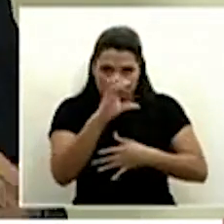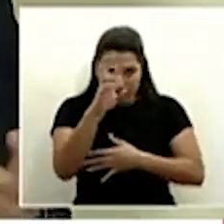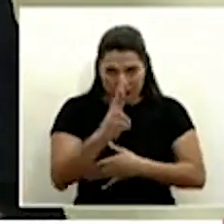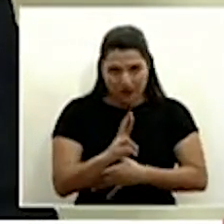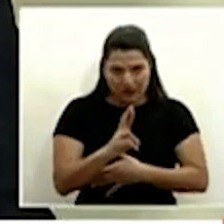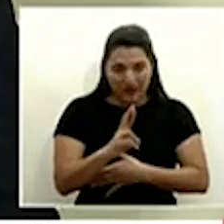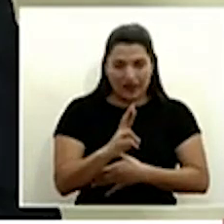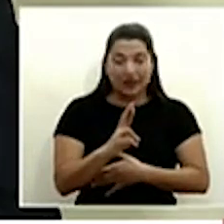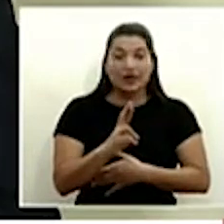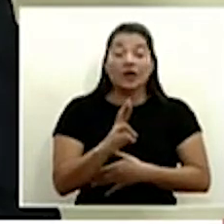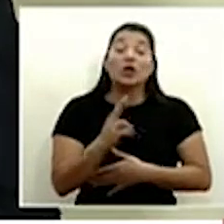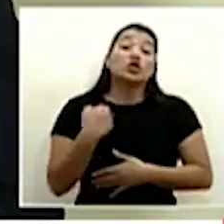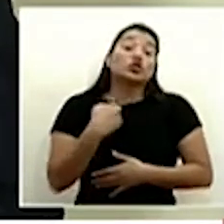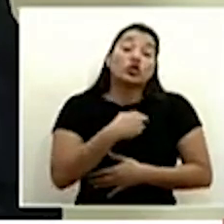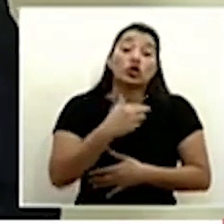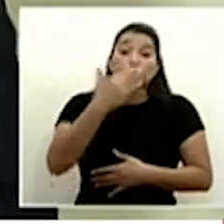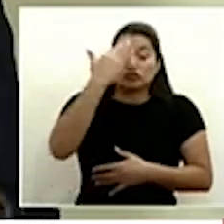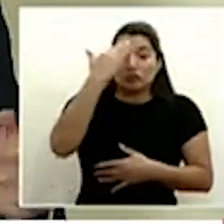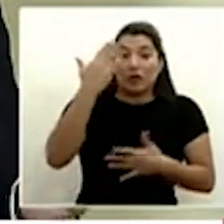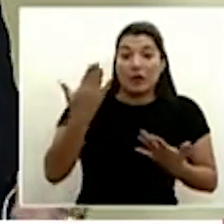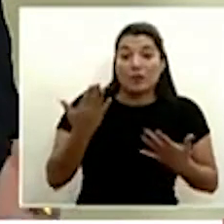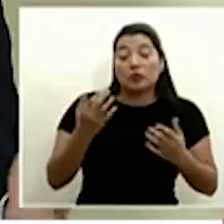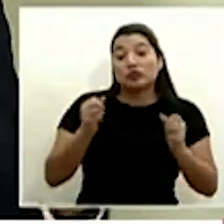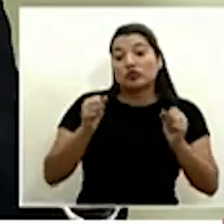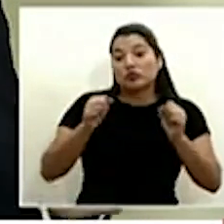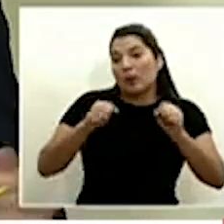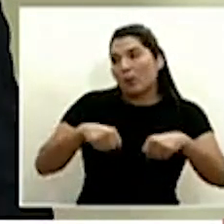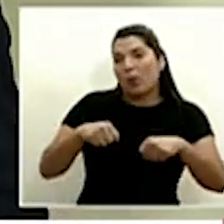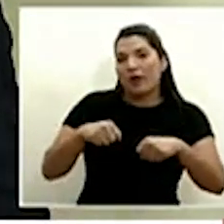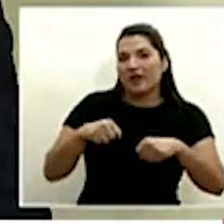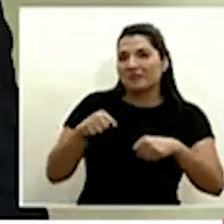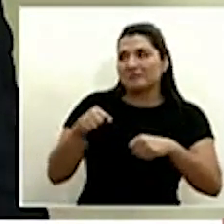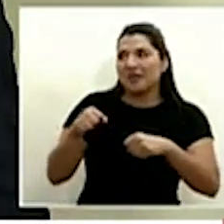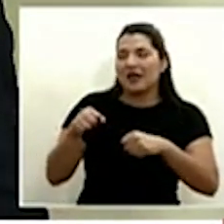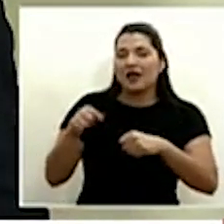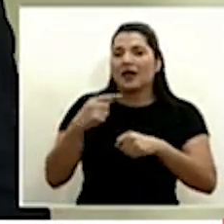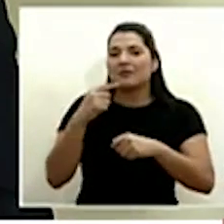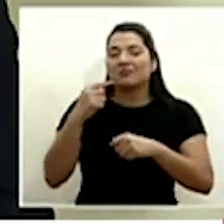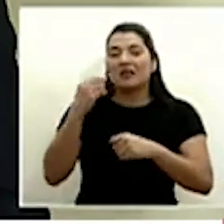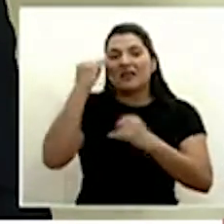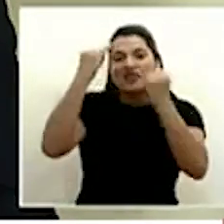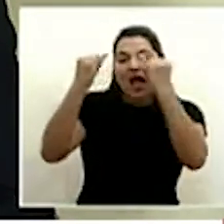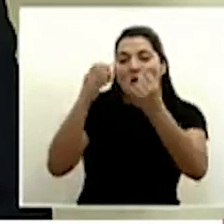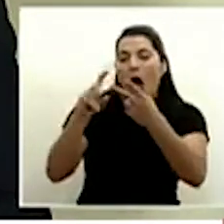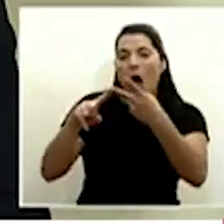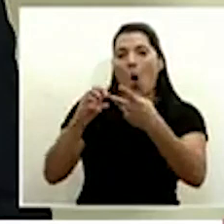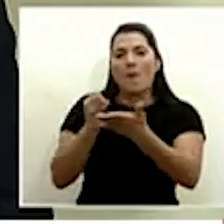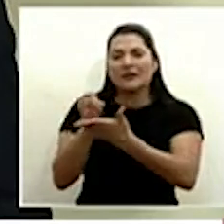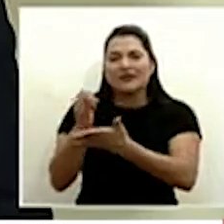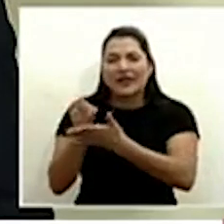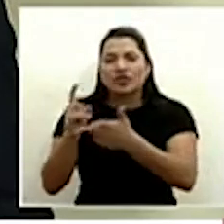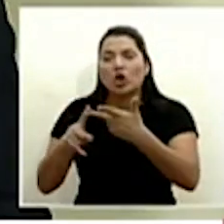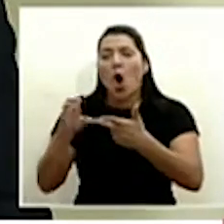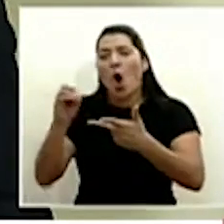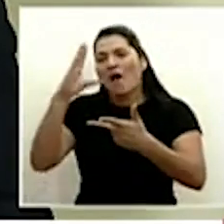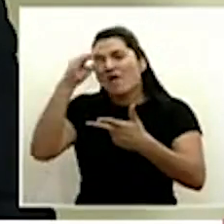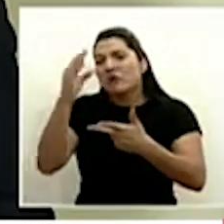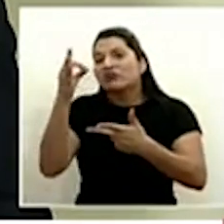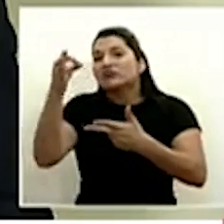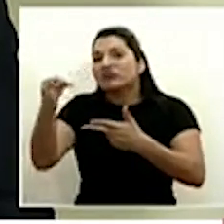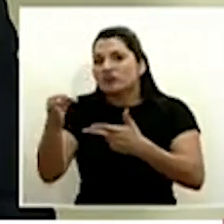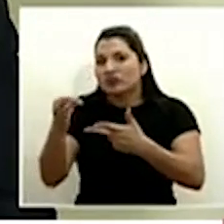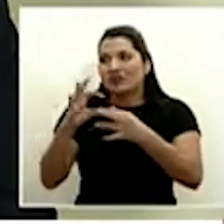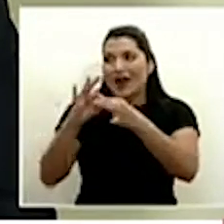que pues pueden haber versiones proyecciones de otros países y obviamente pues nos tienen que interesar si son países que están tan